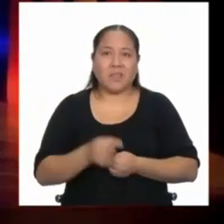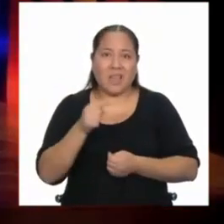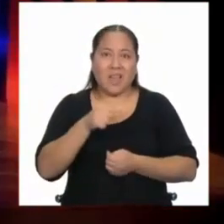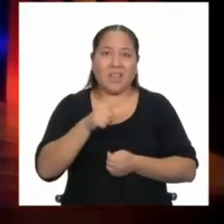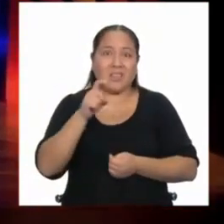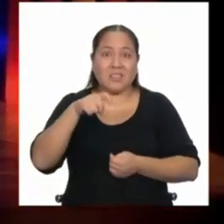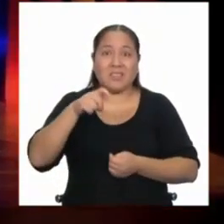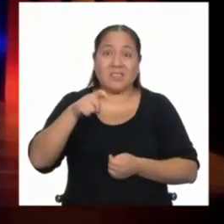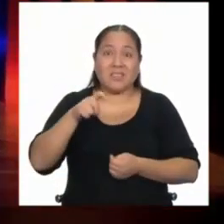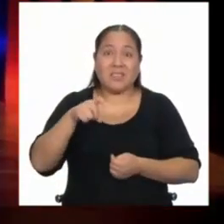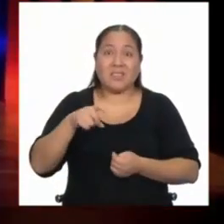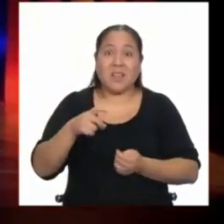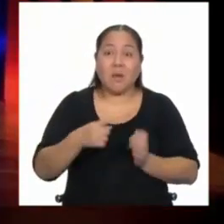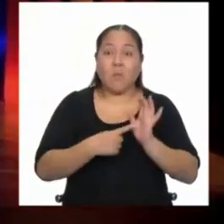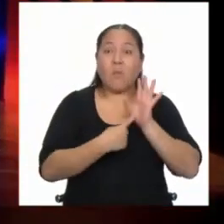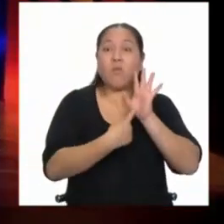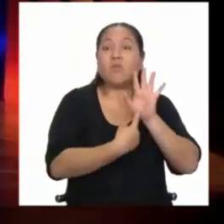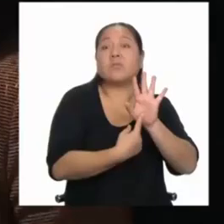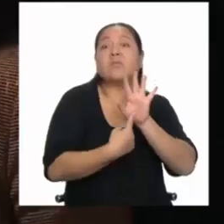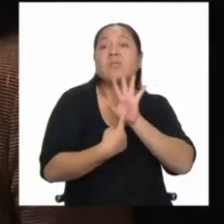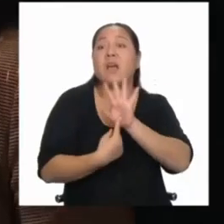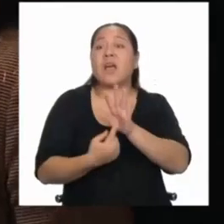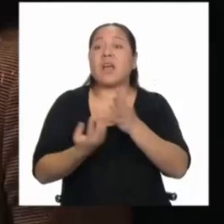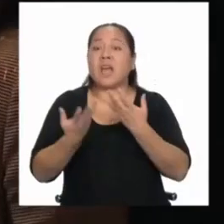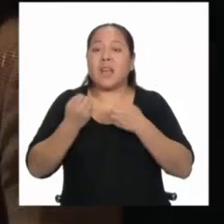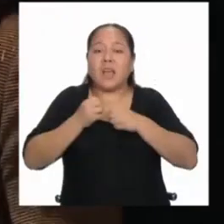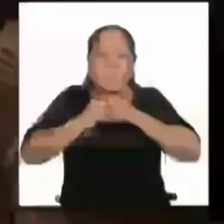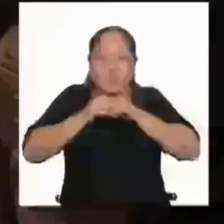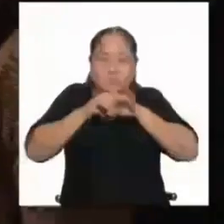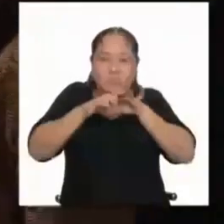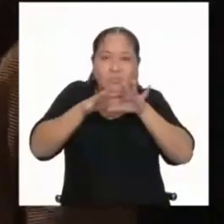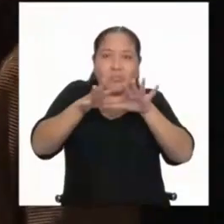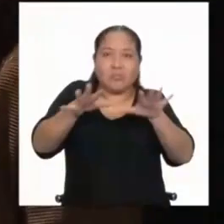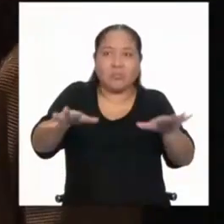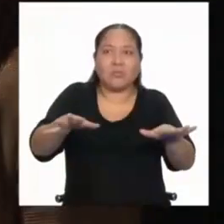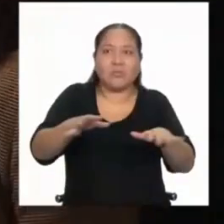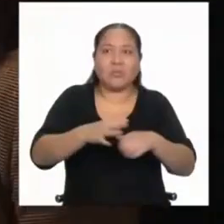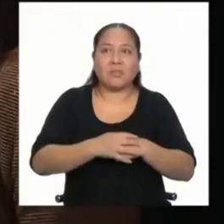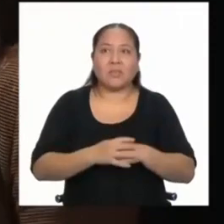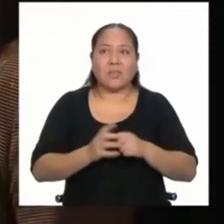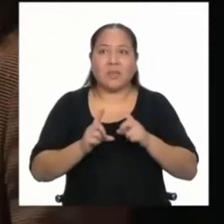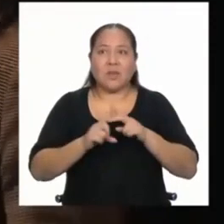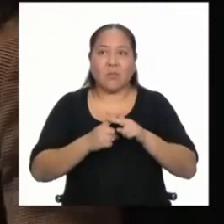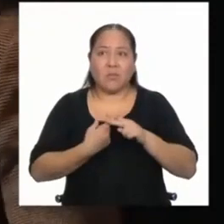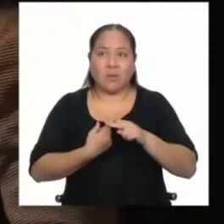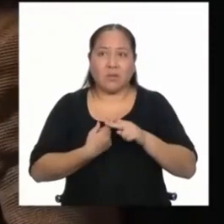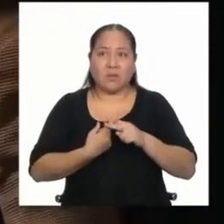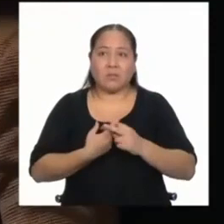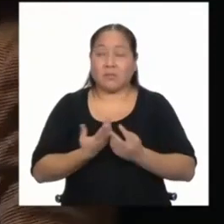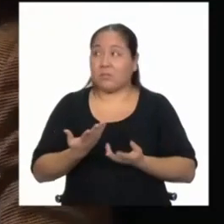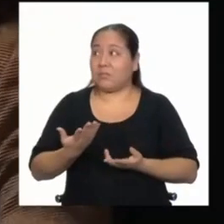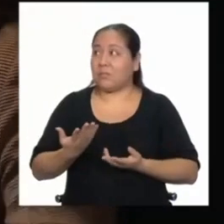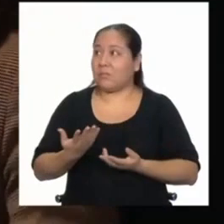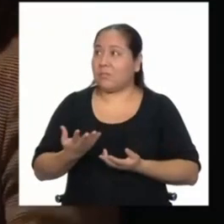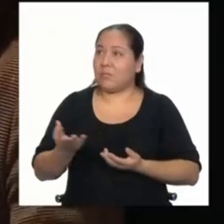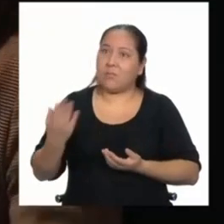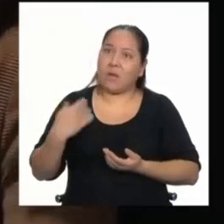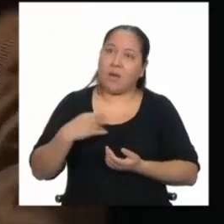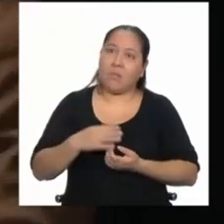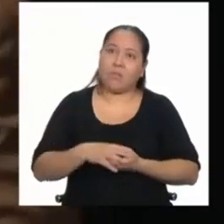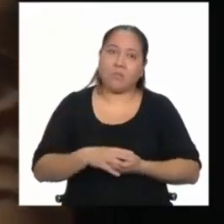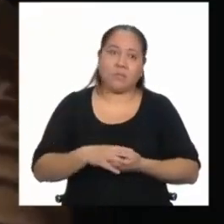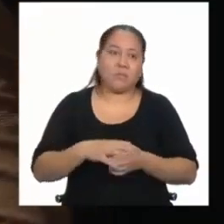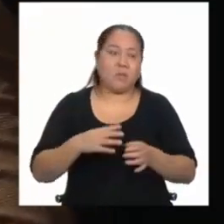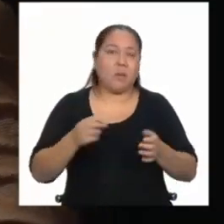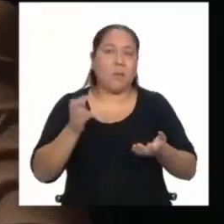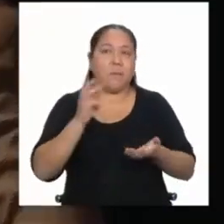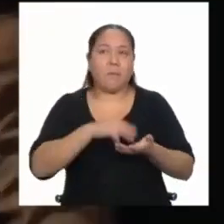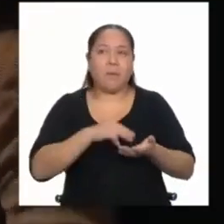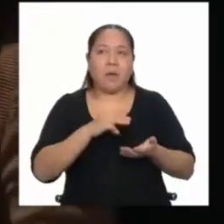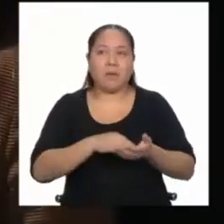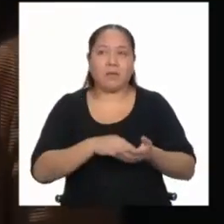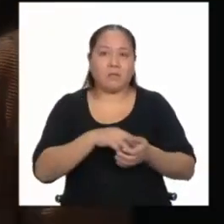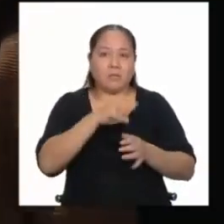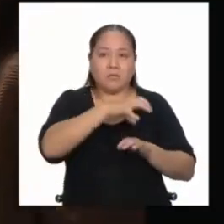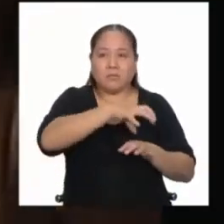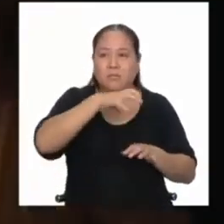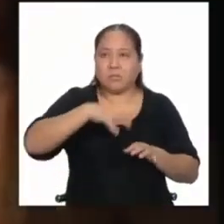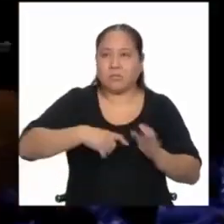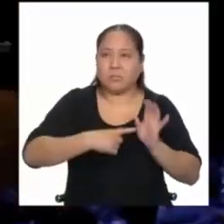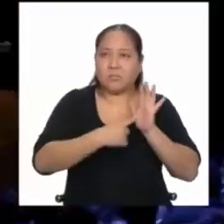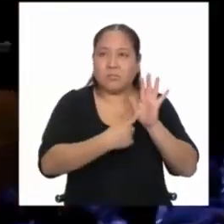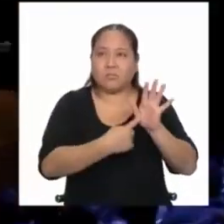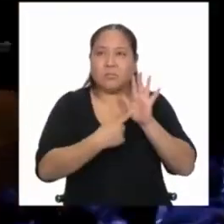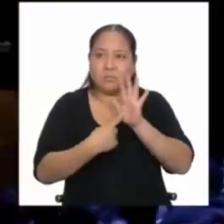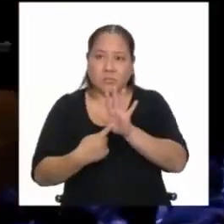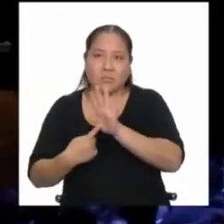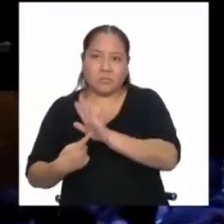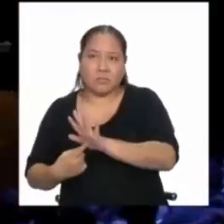querían expresarse, querían transmitir, y empiezan a decir, oye, vamos a hacer más eventos, a veces no habían eventos, había que crear